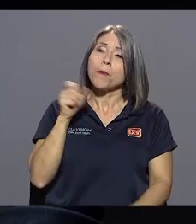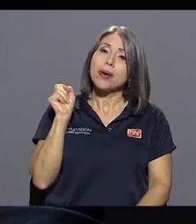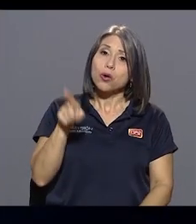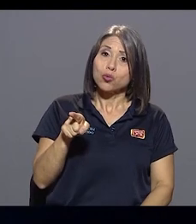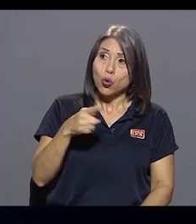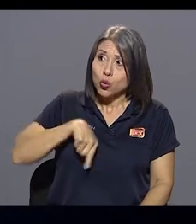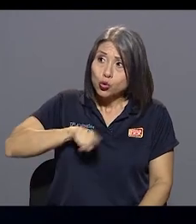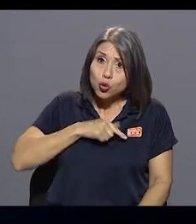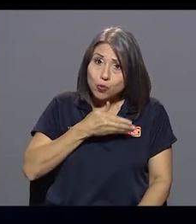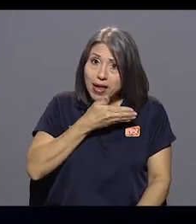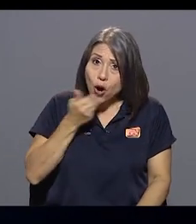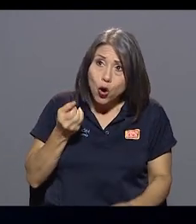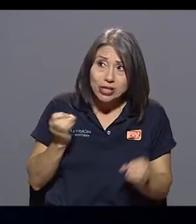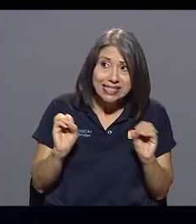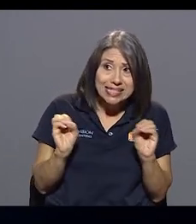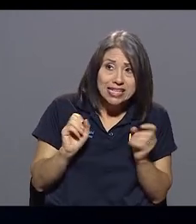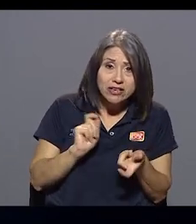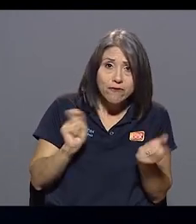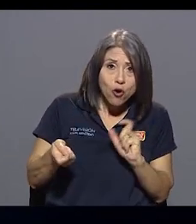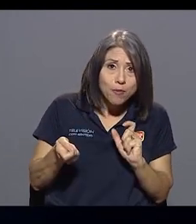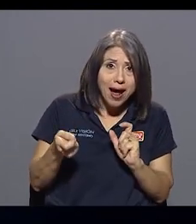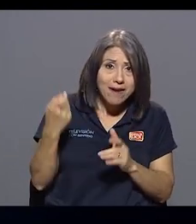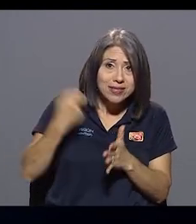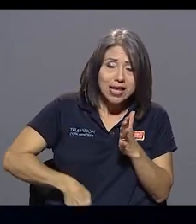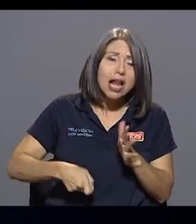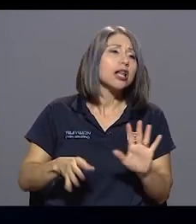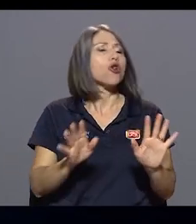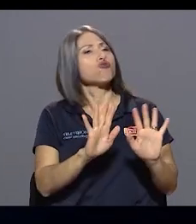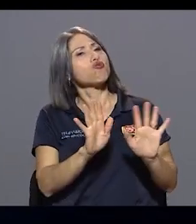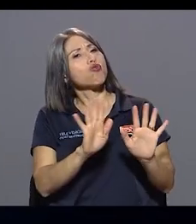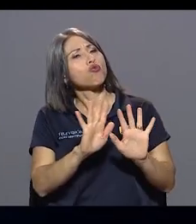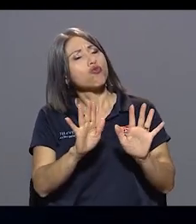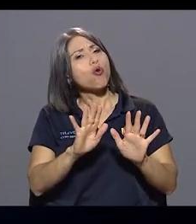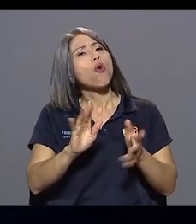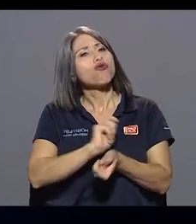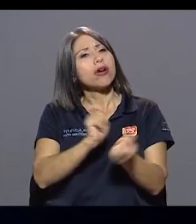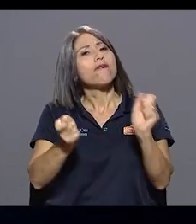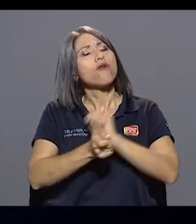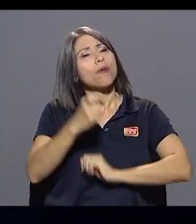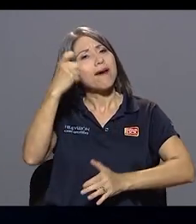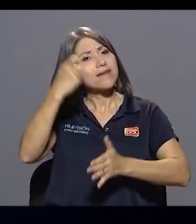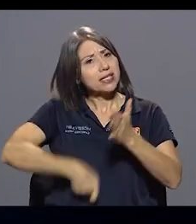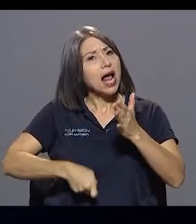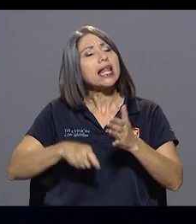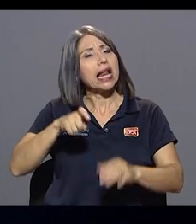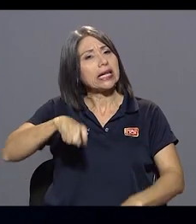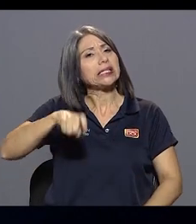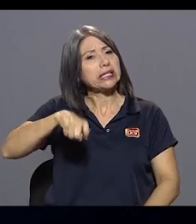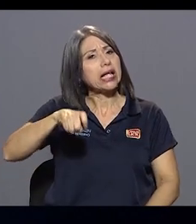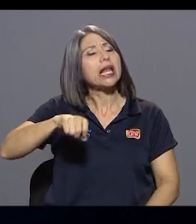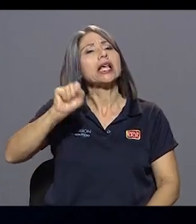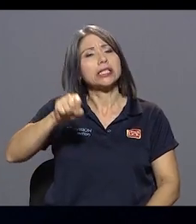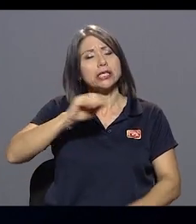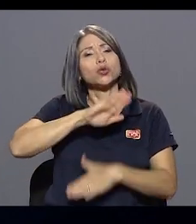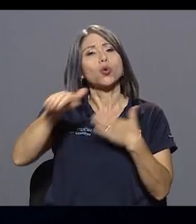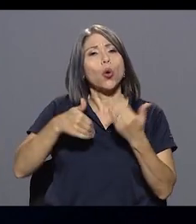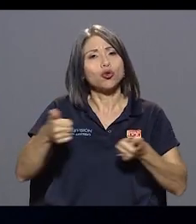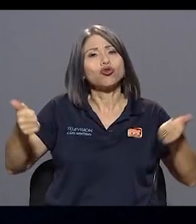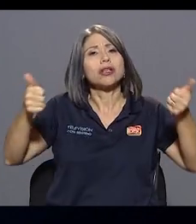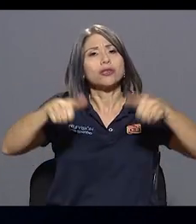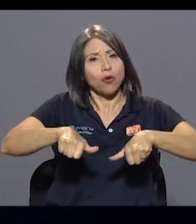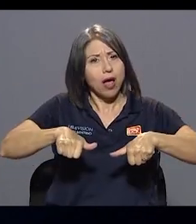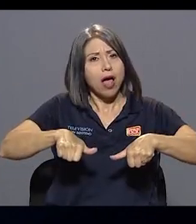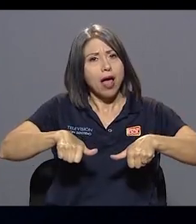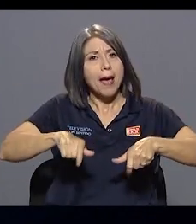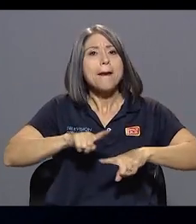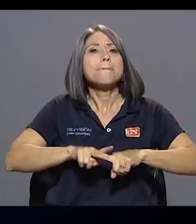Sin reforma fiscal, no, la reforma fiscal era necesaria, en eso todos estamos de acuerdo. El tema es qué reforma fiscal